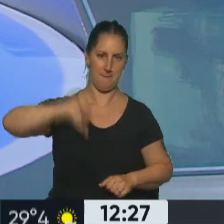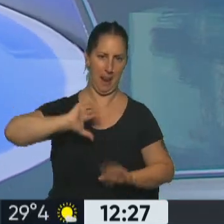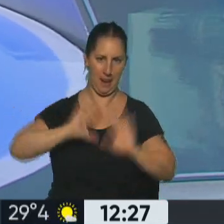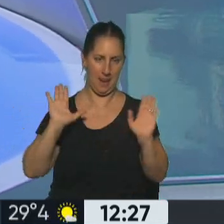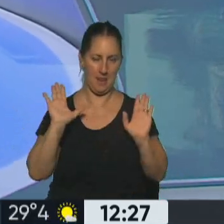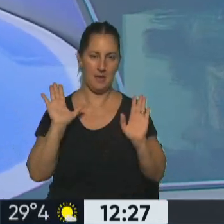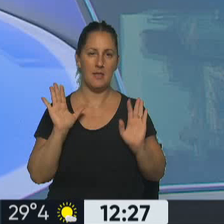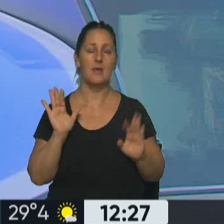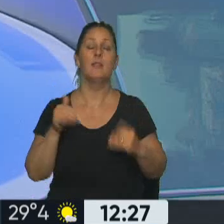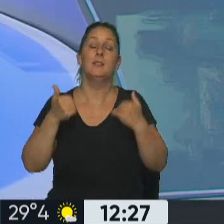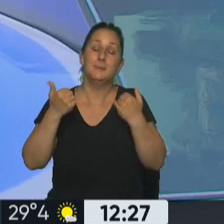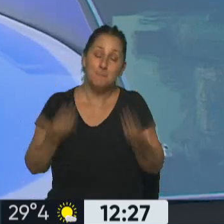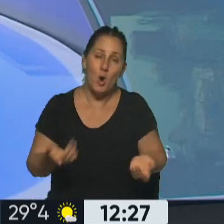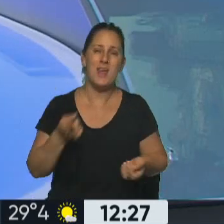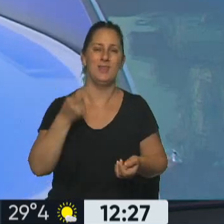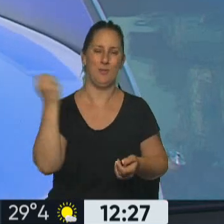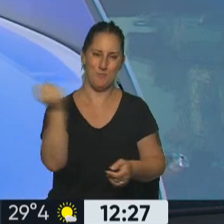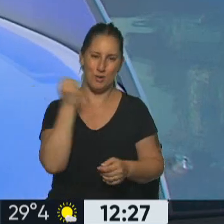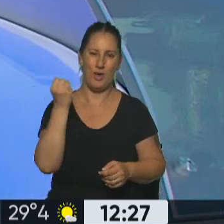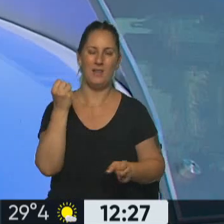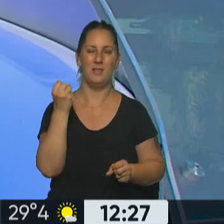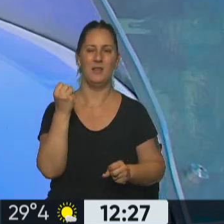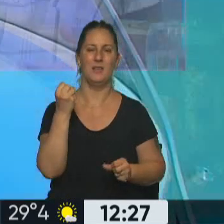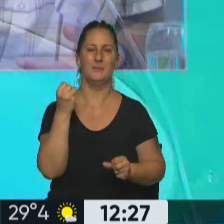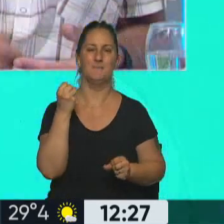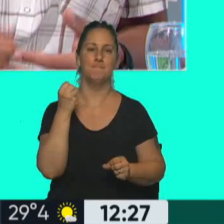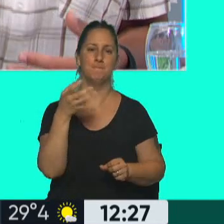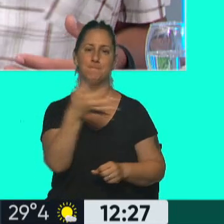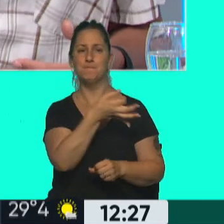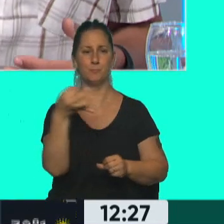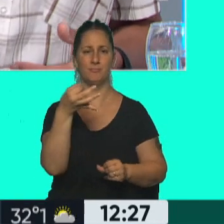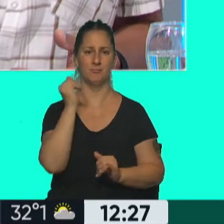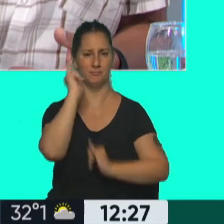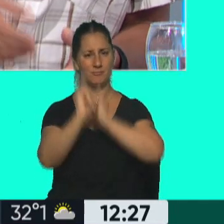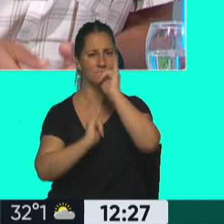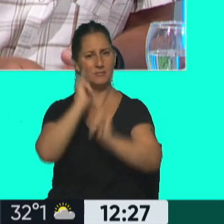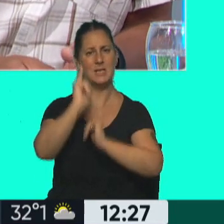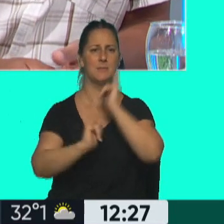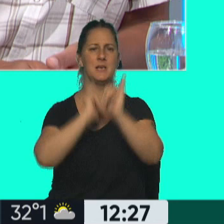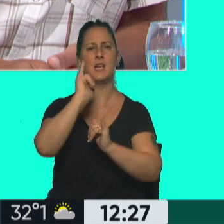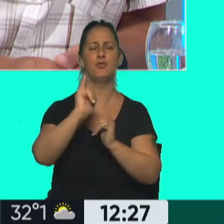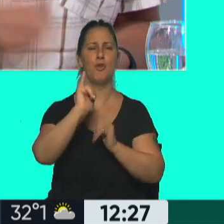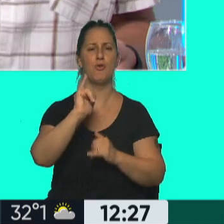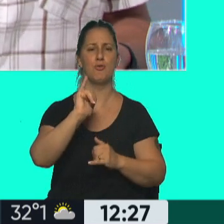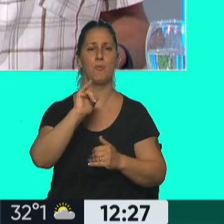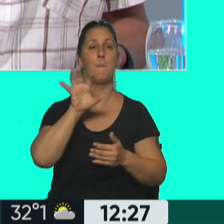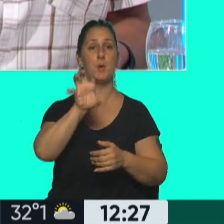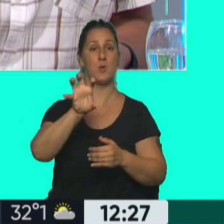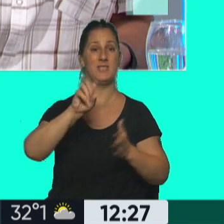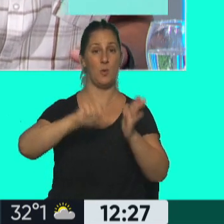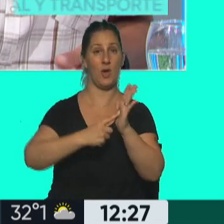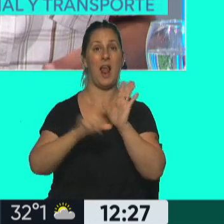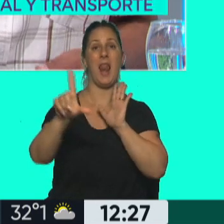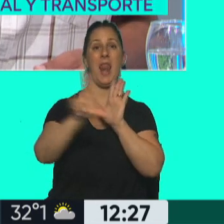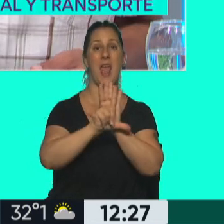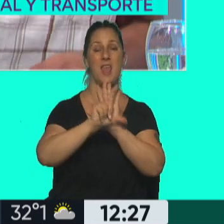esa base. Por eso es muy importante, y hoy en día, y me parece que estuvo con muy buen tino, políticamente lo que se hizo en la provincia de Buenos Aires con la